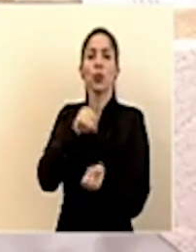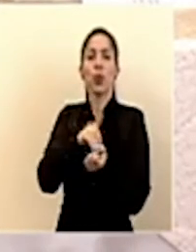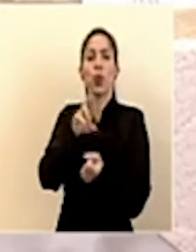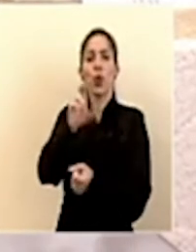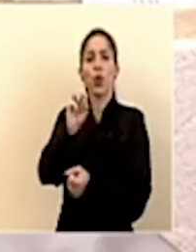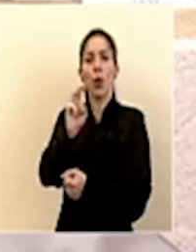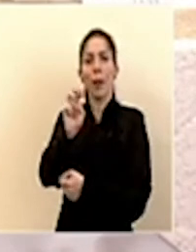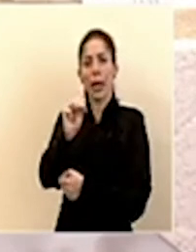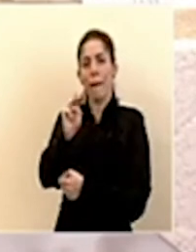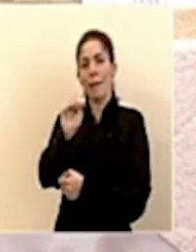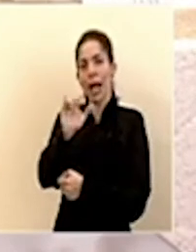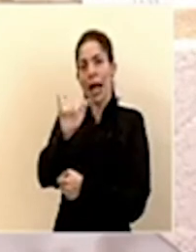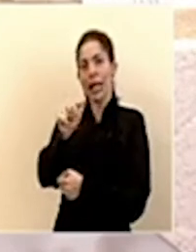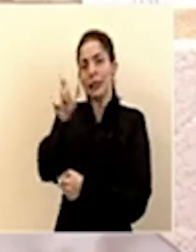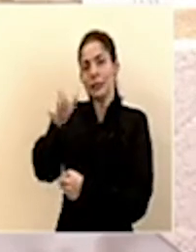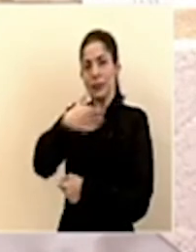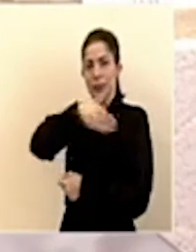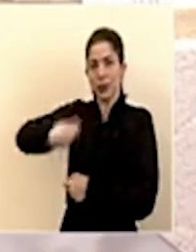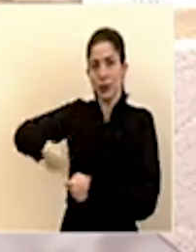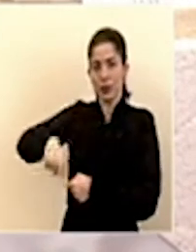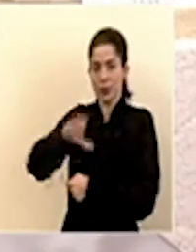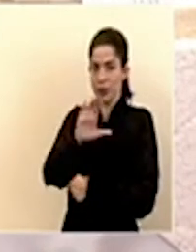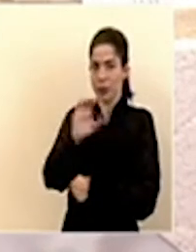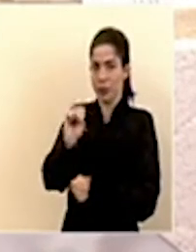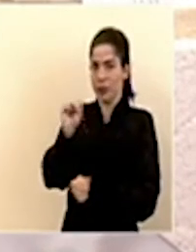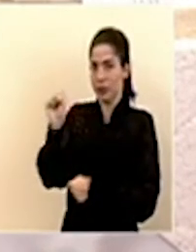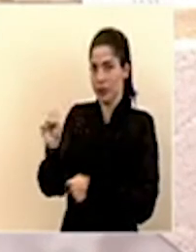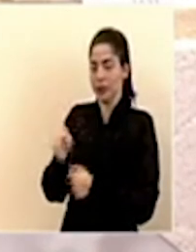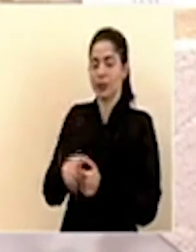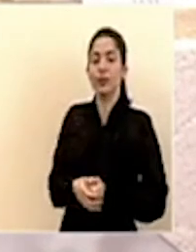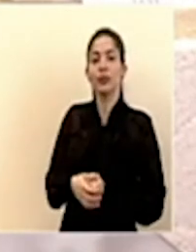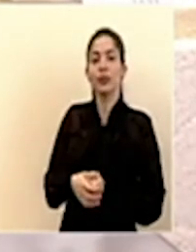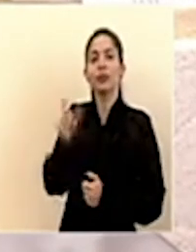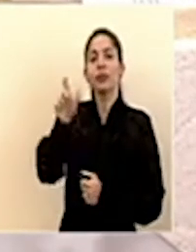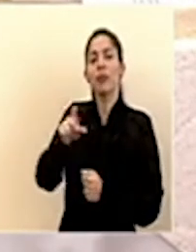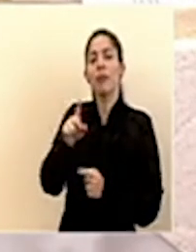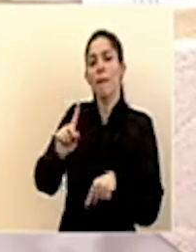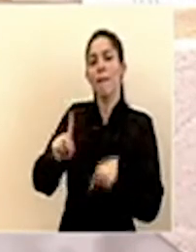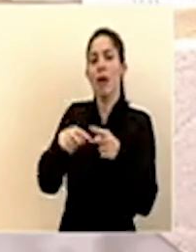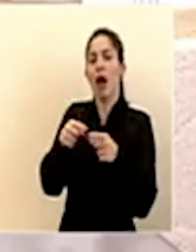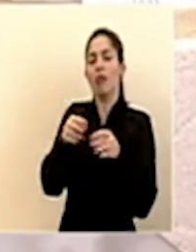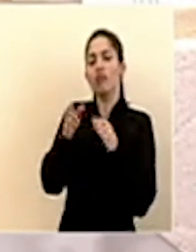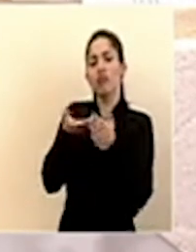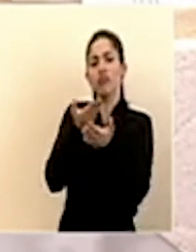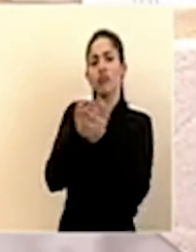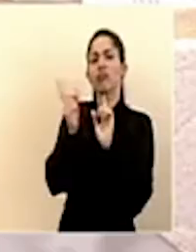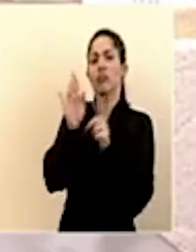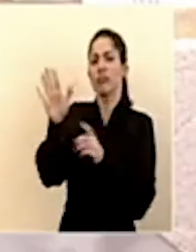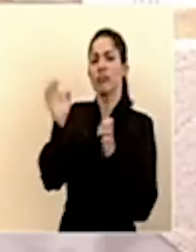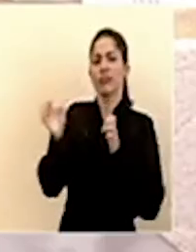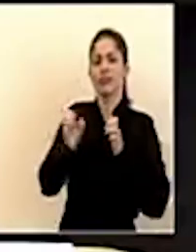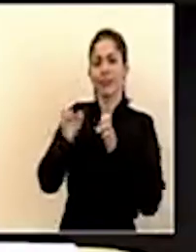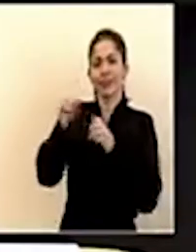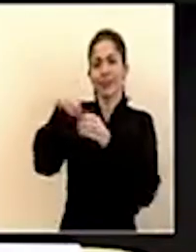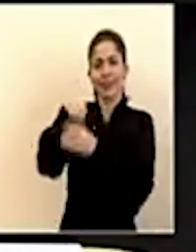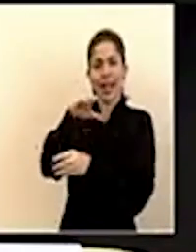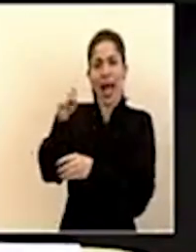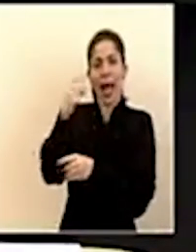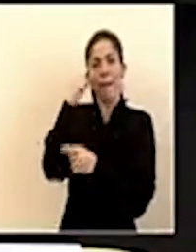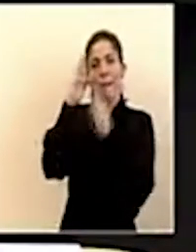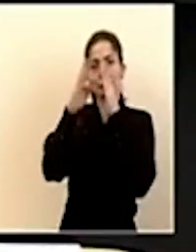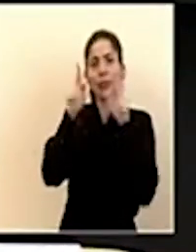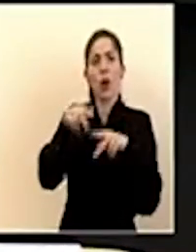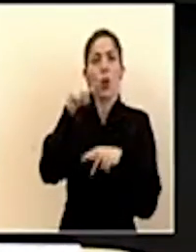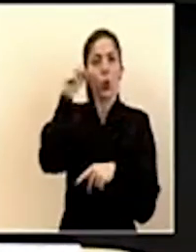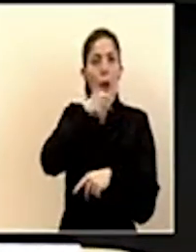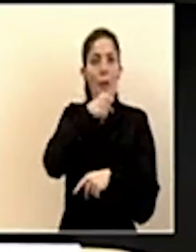Román Macaya presidente ejecutivo de la caja costarricense de seguro social quien nos va a plantear la estrategia de la caja para atender a los adultos